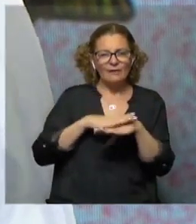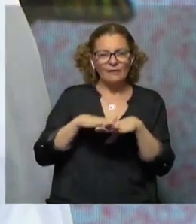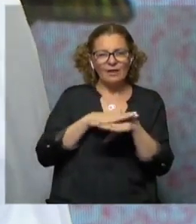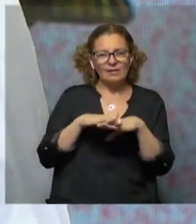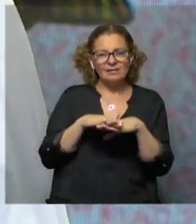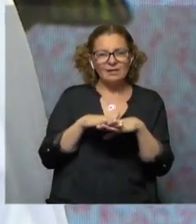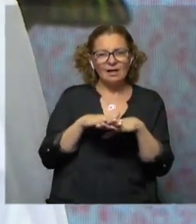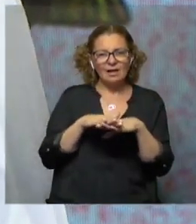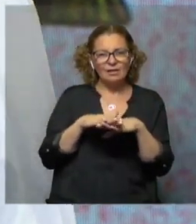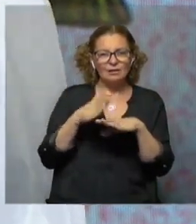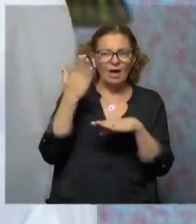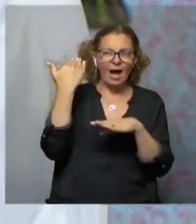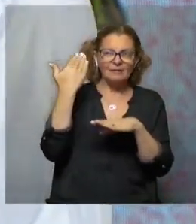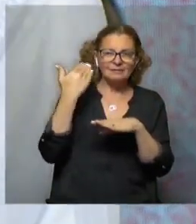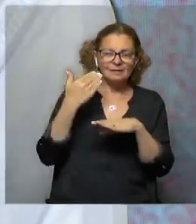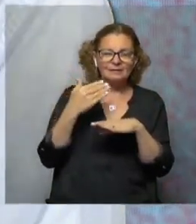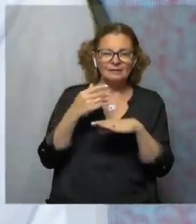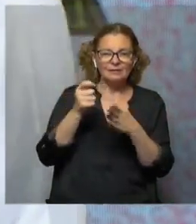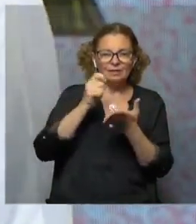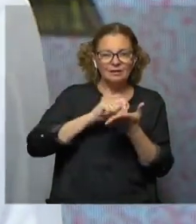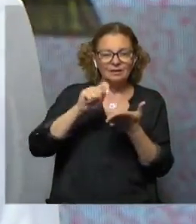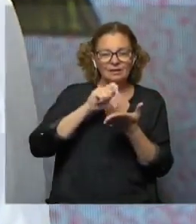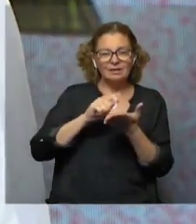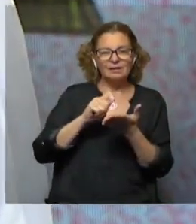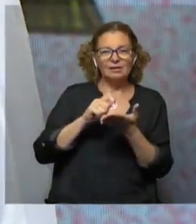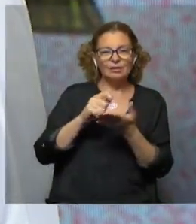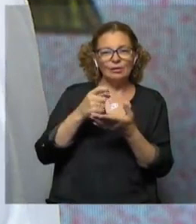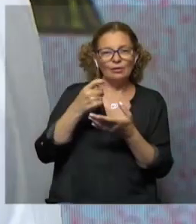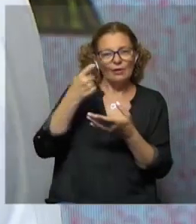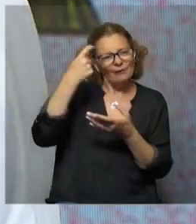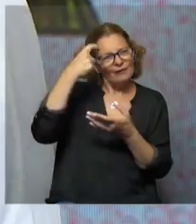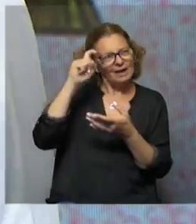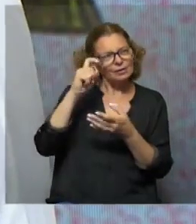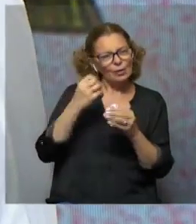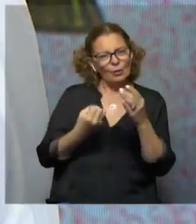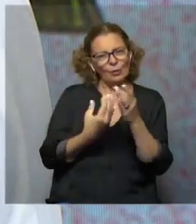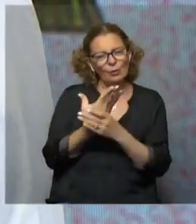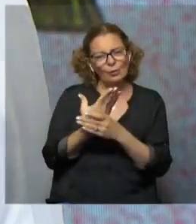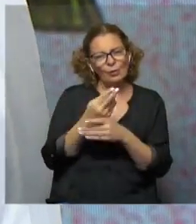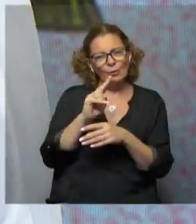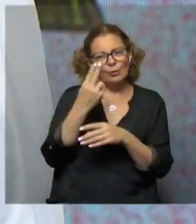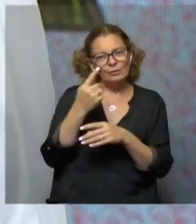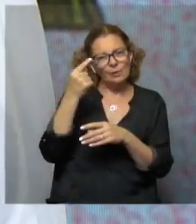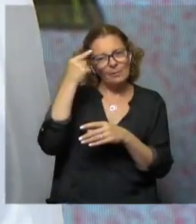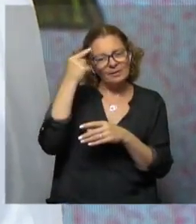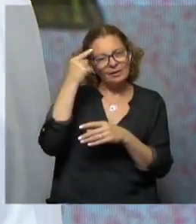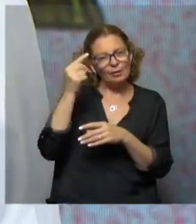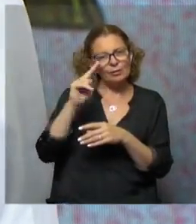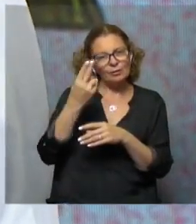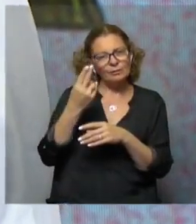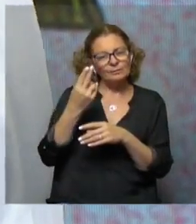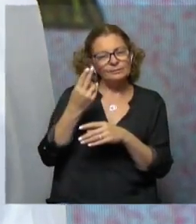en mis antecedentes, en haber escrito libros como Inventos Uruguayos, Héroes Uruguayos, Pensadores Uruguayos.